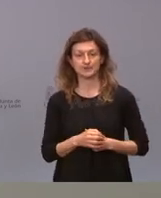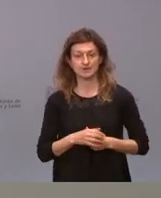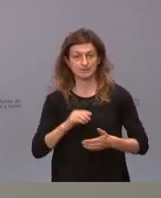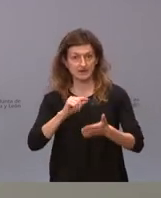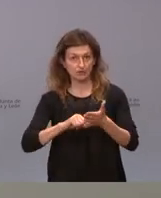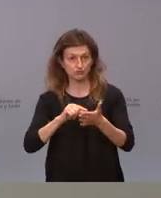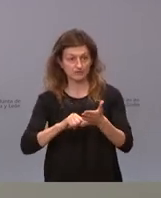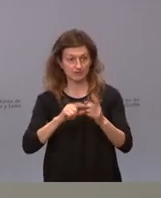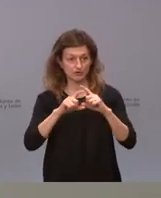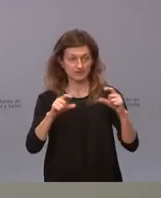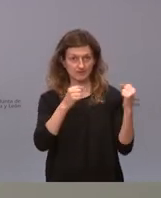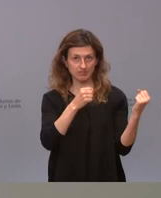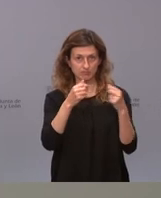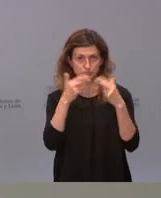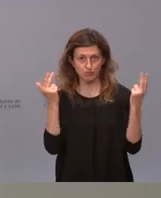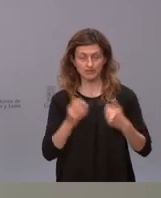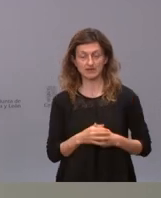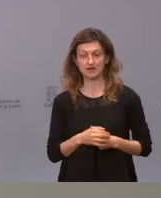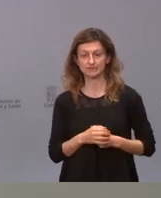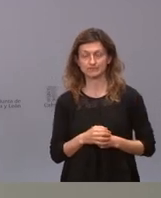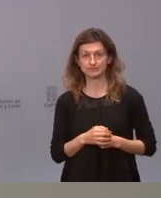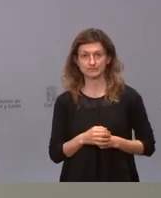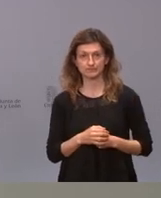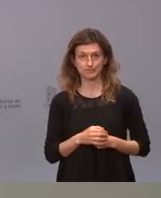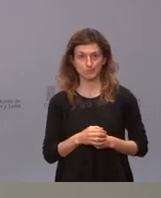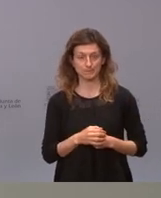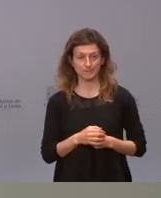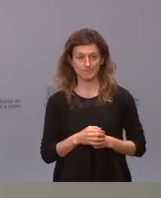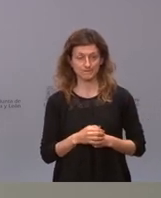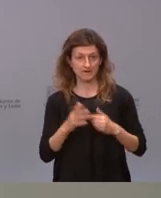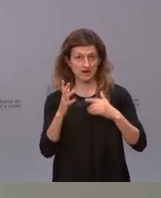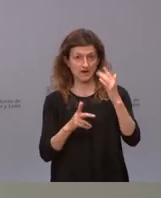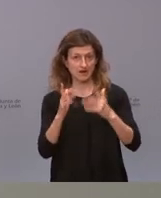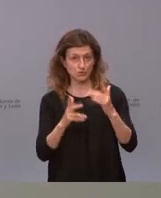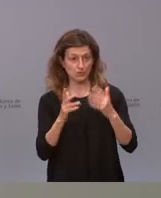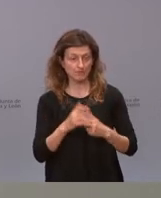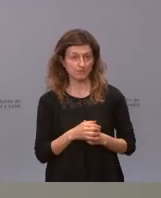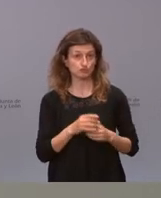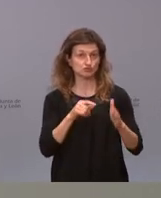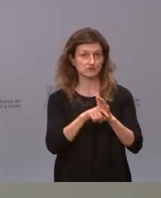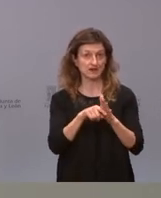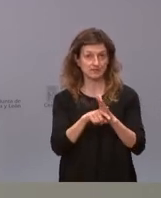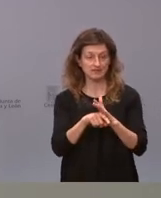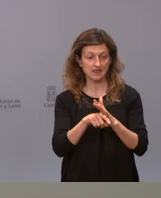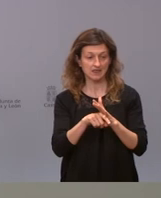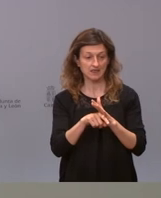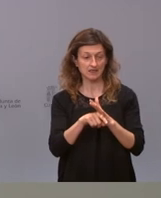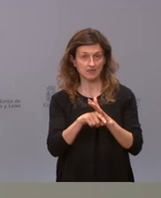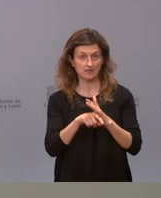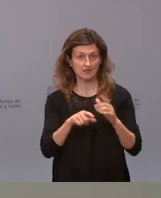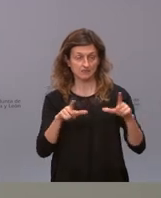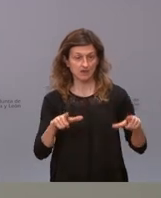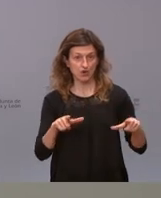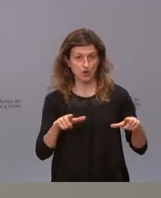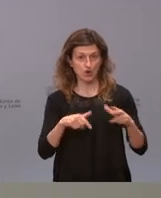de la propia entidad pública en la plataforma de contratación del estado calculamos un trámite de la licitación con